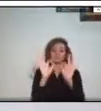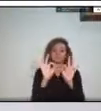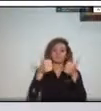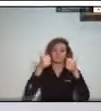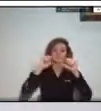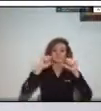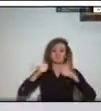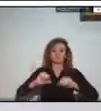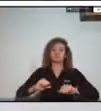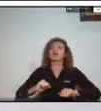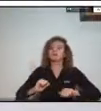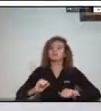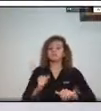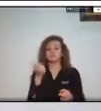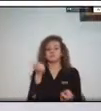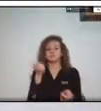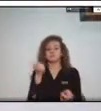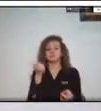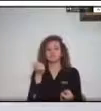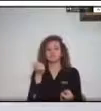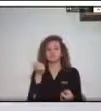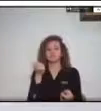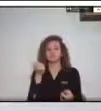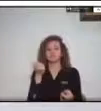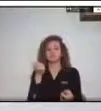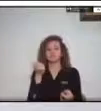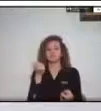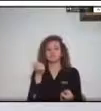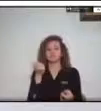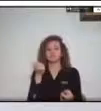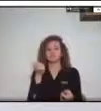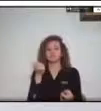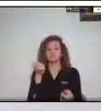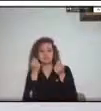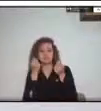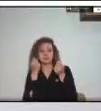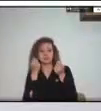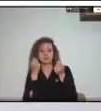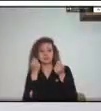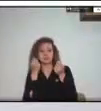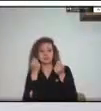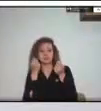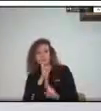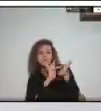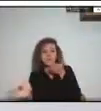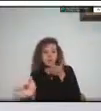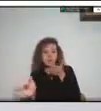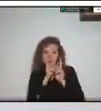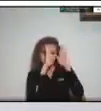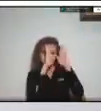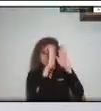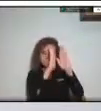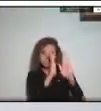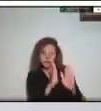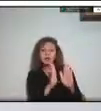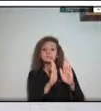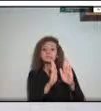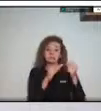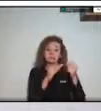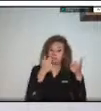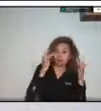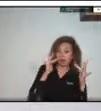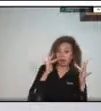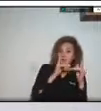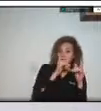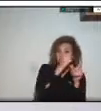estrategia para la respuesta a emergencias desde las ópticas de la coordinación la subsidiariedad y por supuesto los